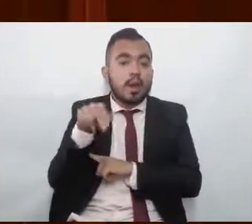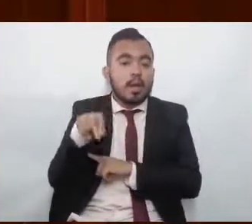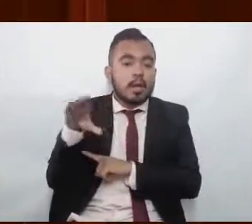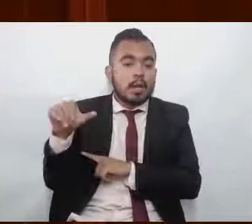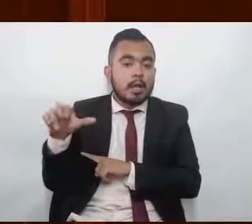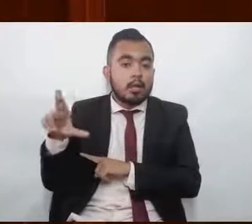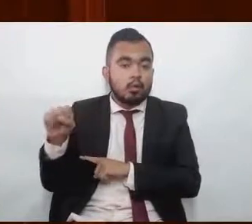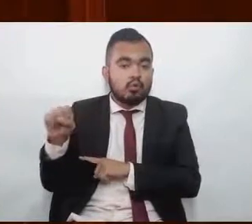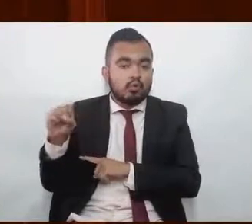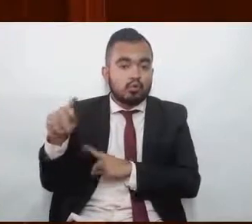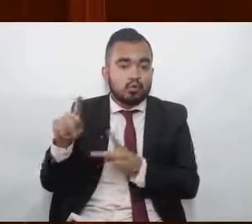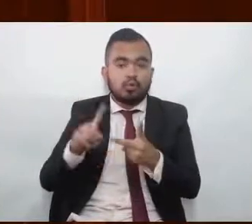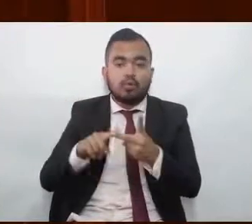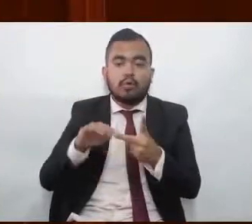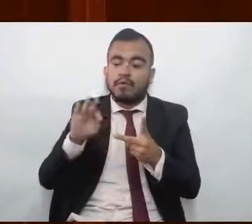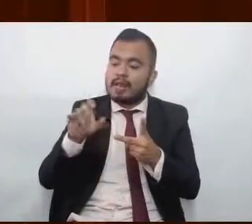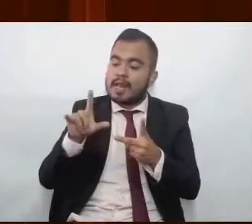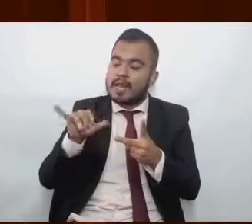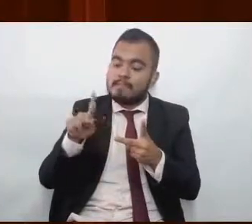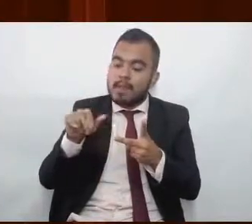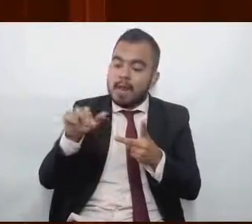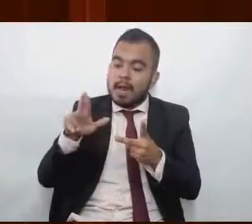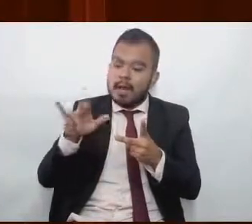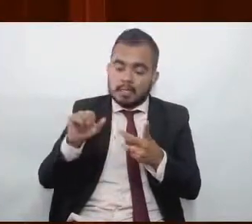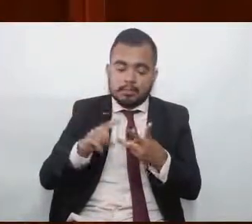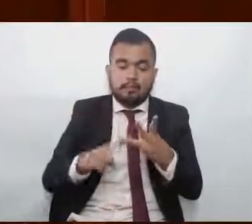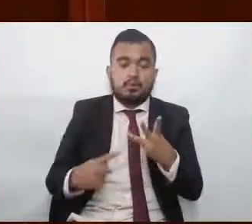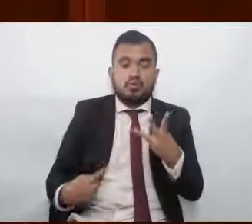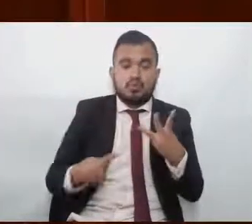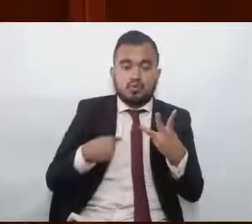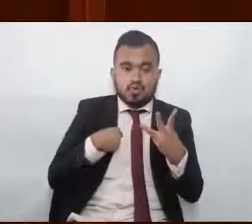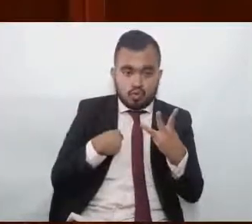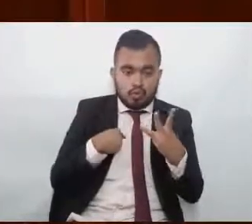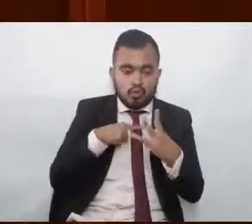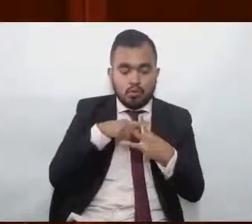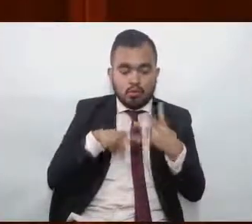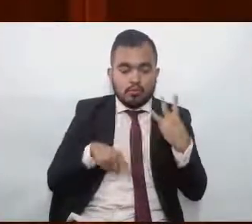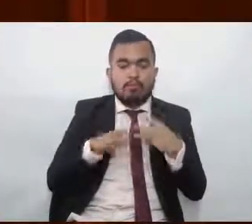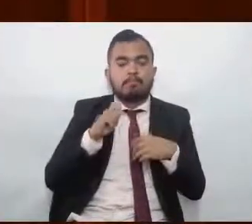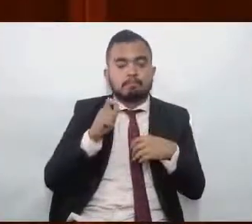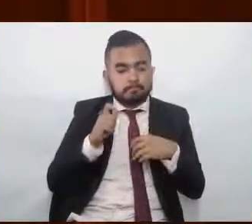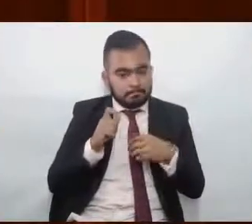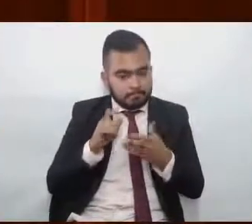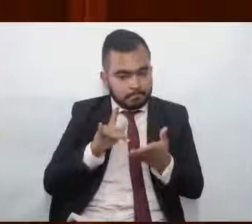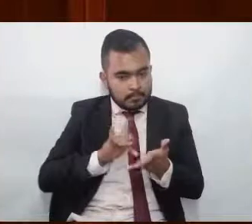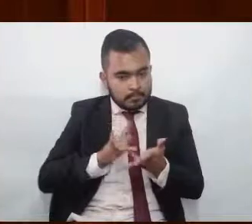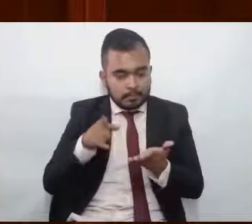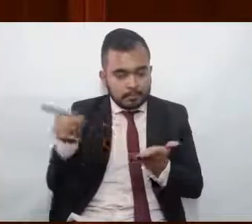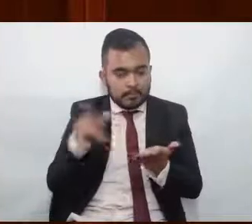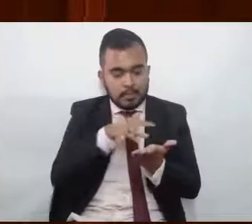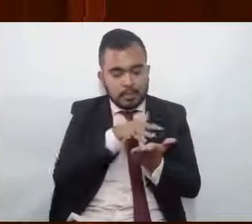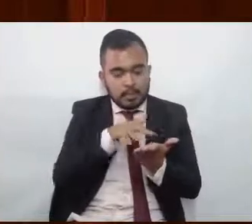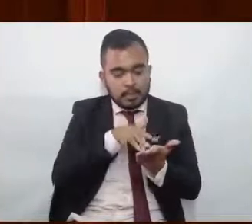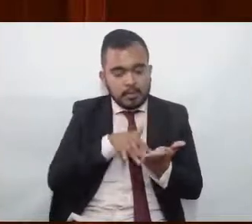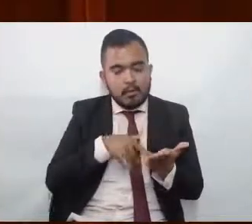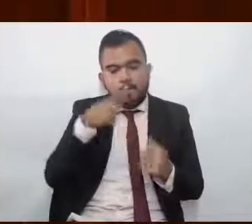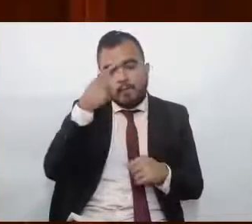diputada Juliana Felipa Arias Calderón y su servidor. En esos términos agradezco la lectura para